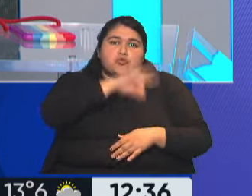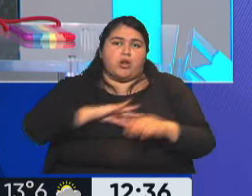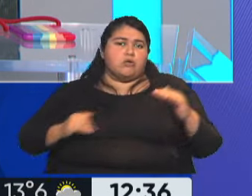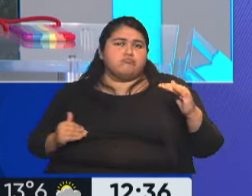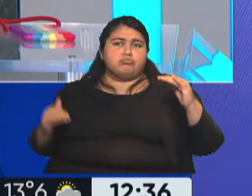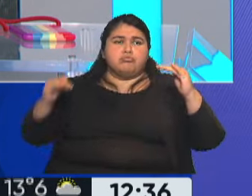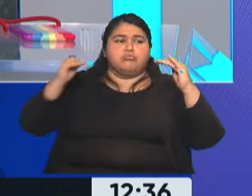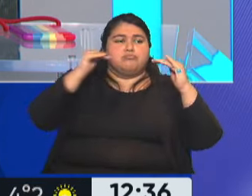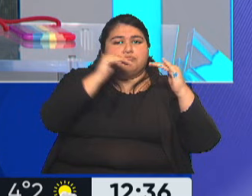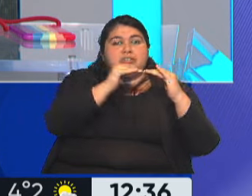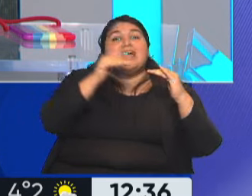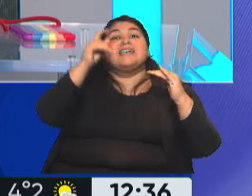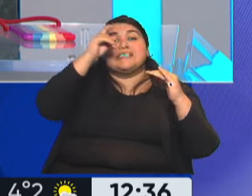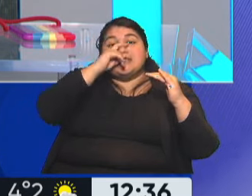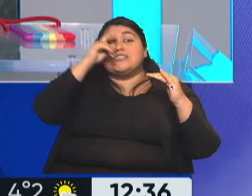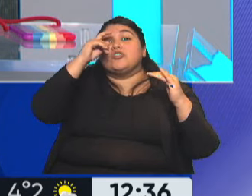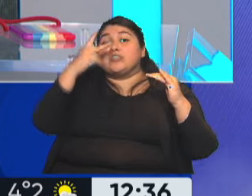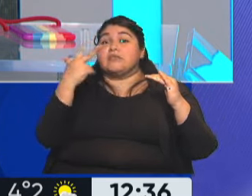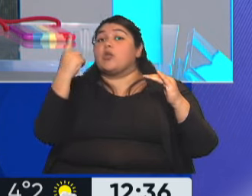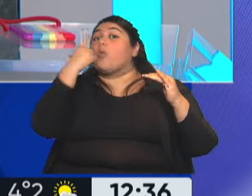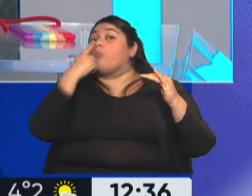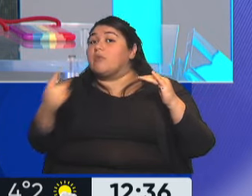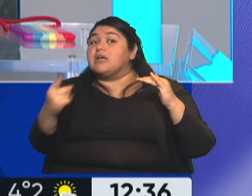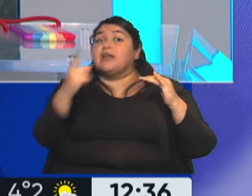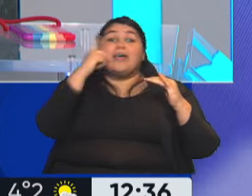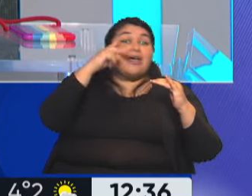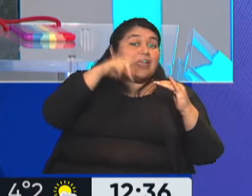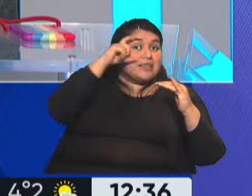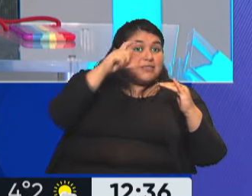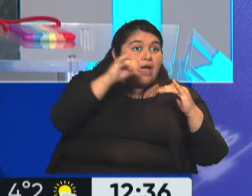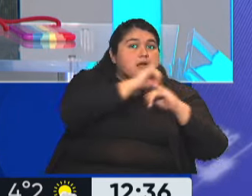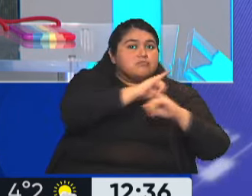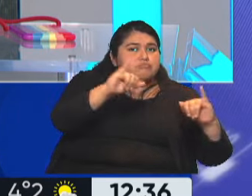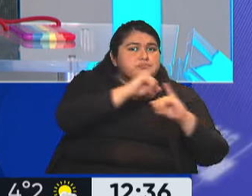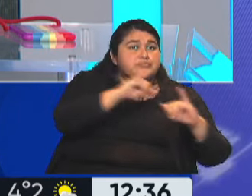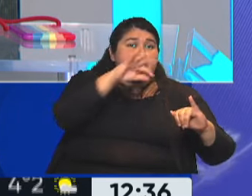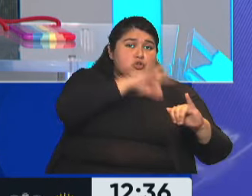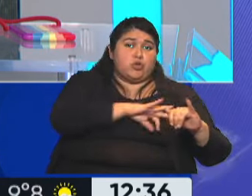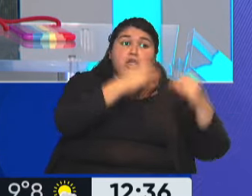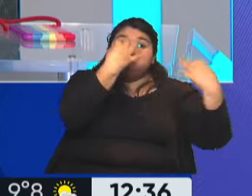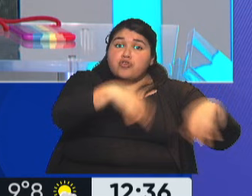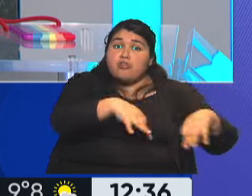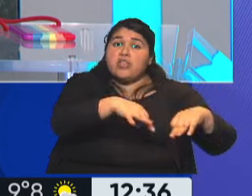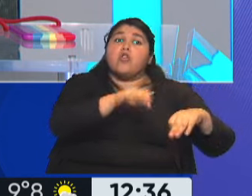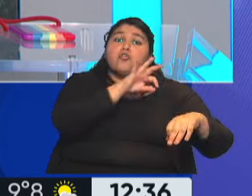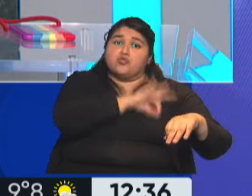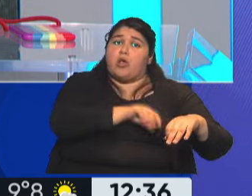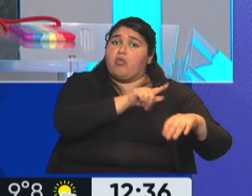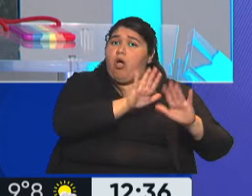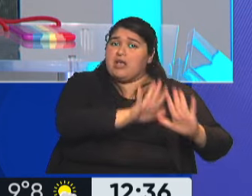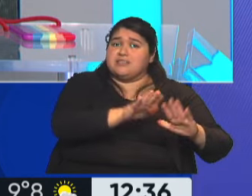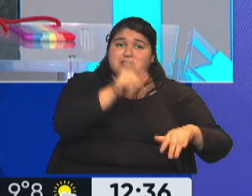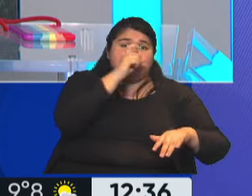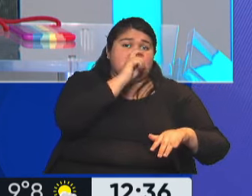731.000, que es la canasta básica del soltero o la soltera, una persona sin responsabilidad de familia, digamos.